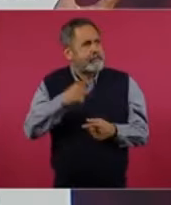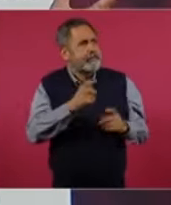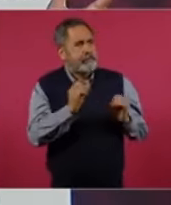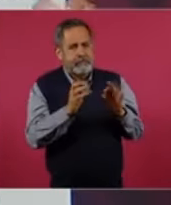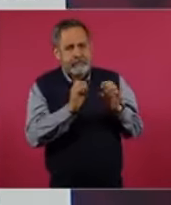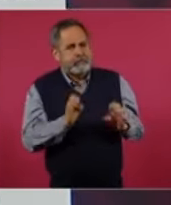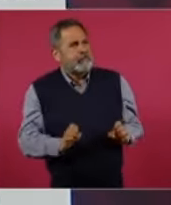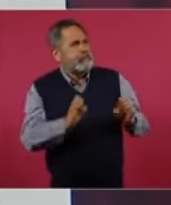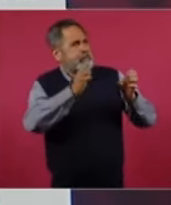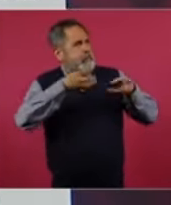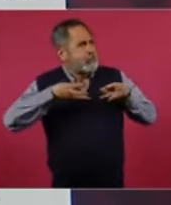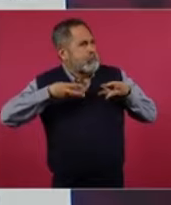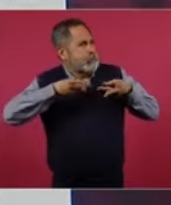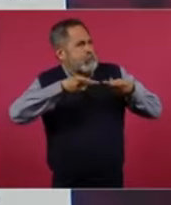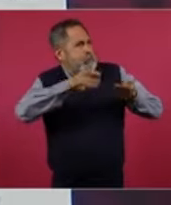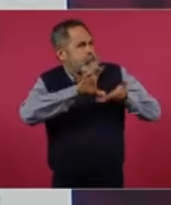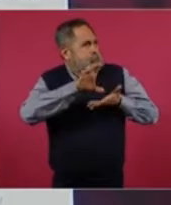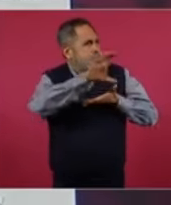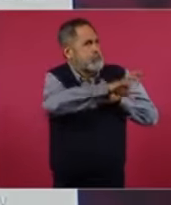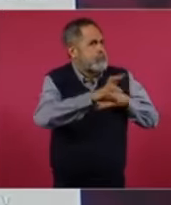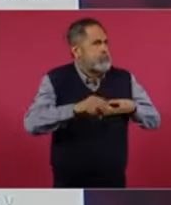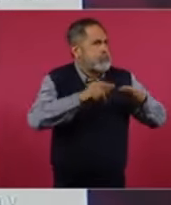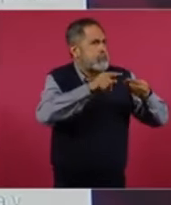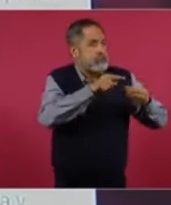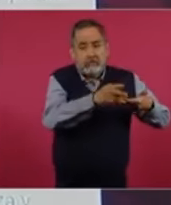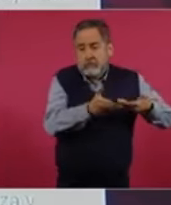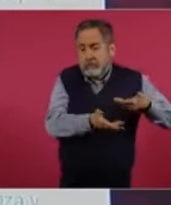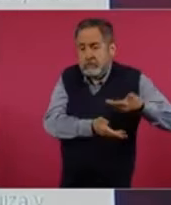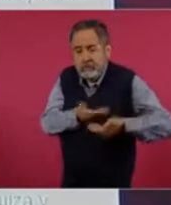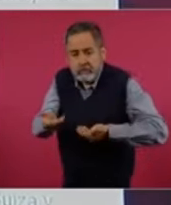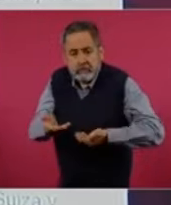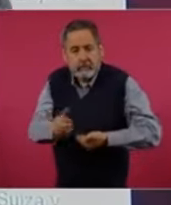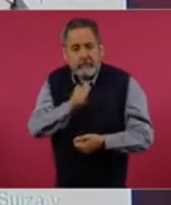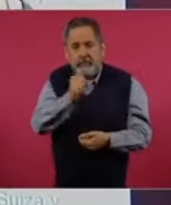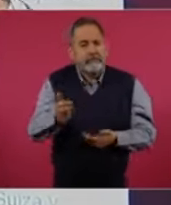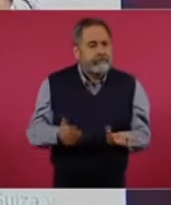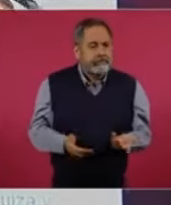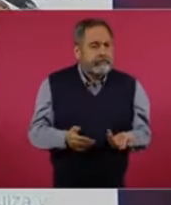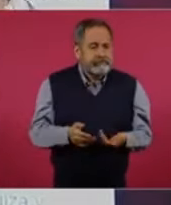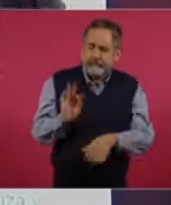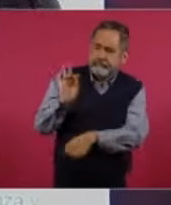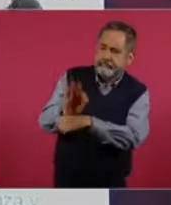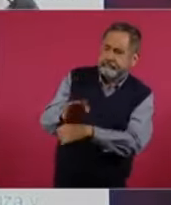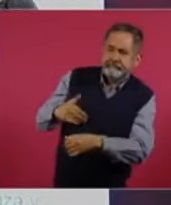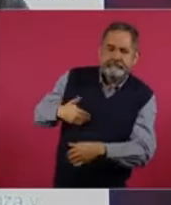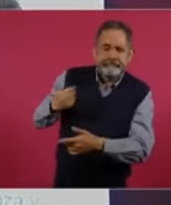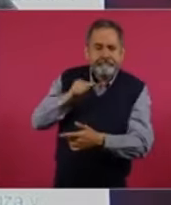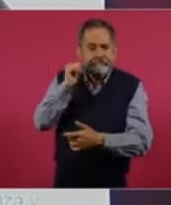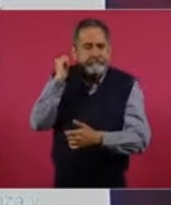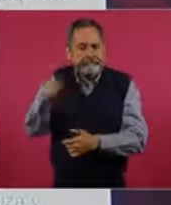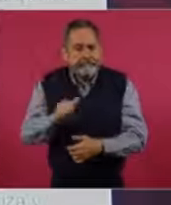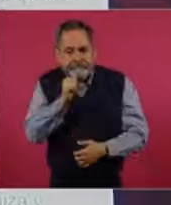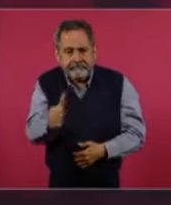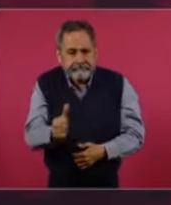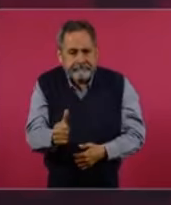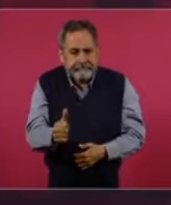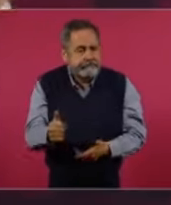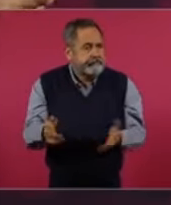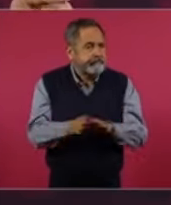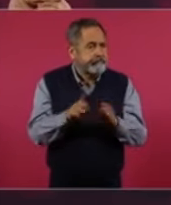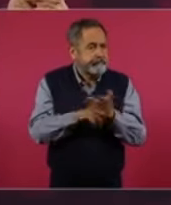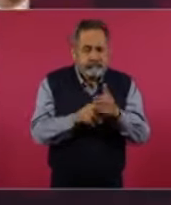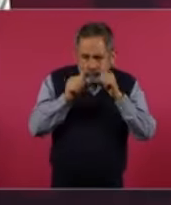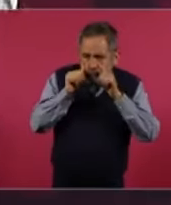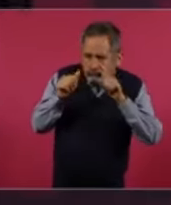mucho al pueblo si no es en beneficio, si lo que hace no es en